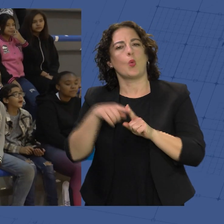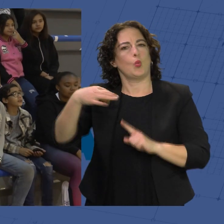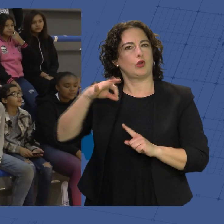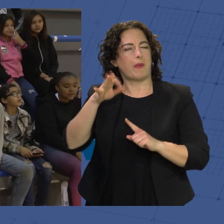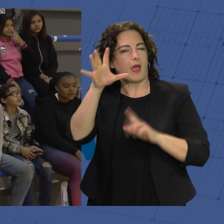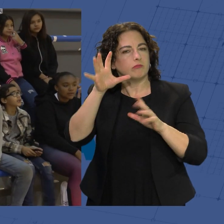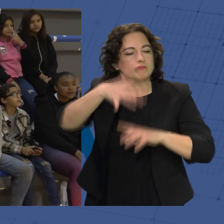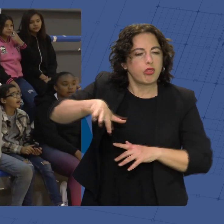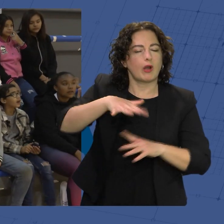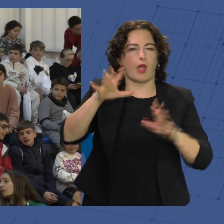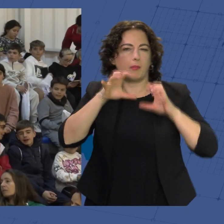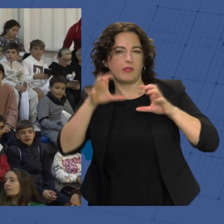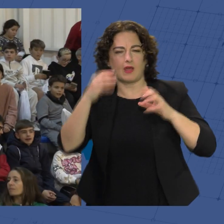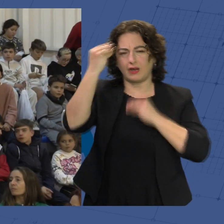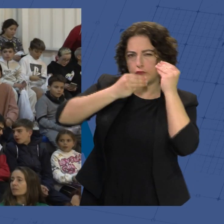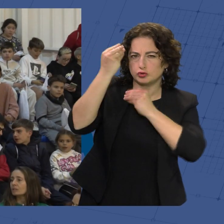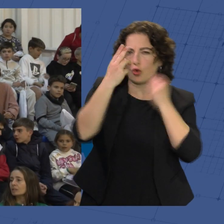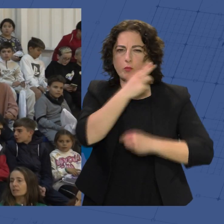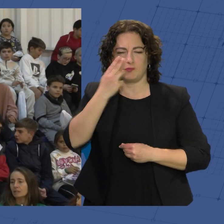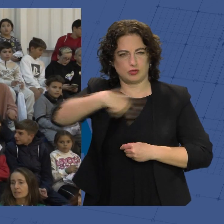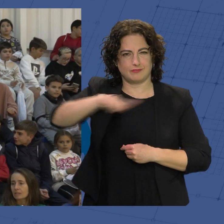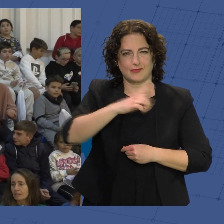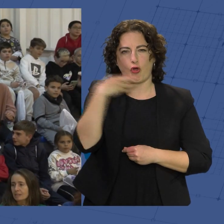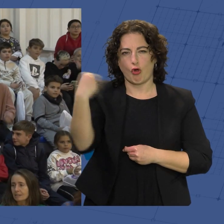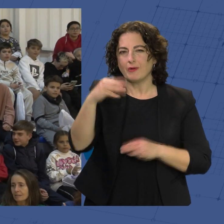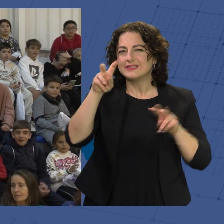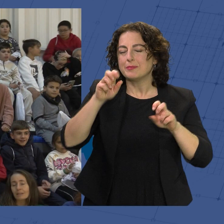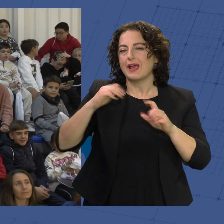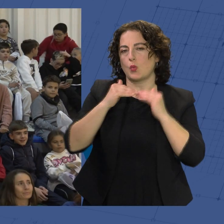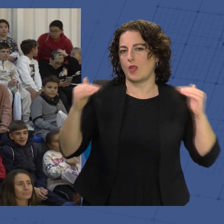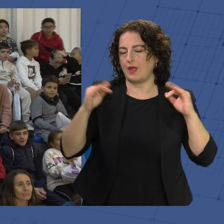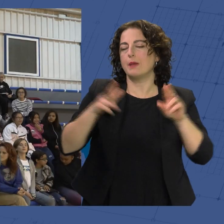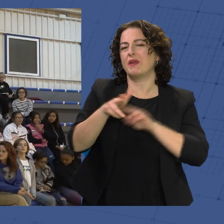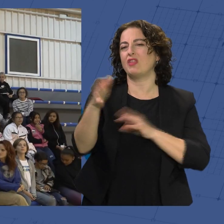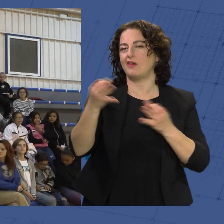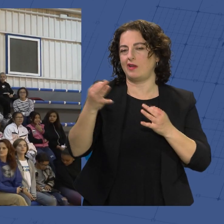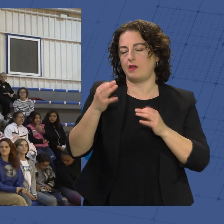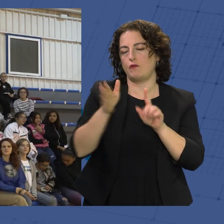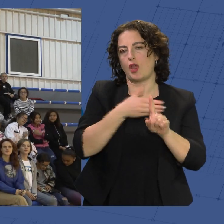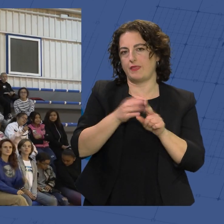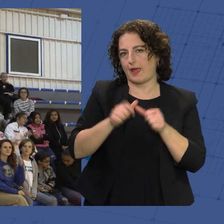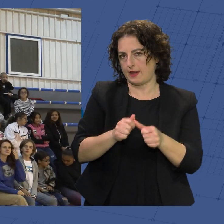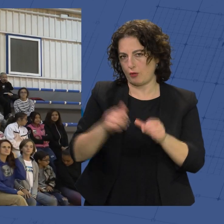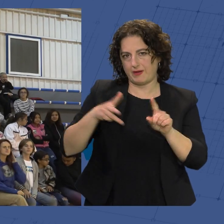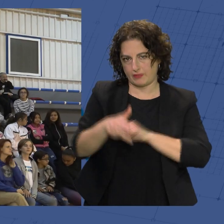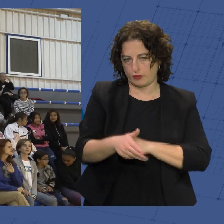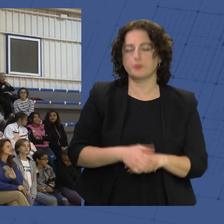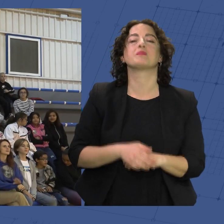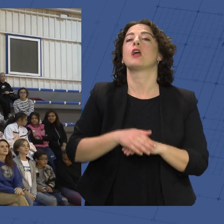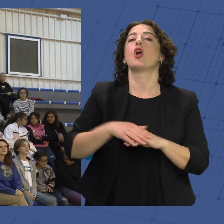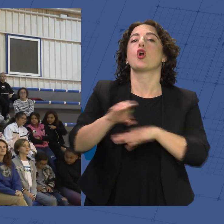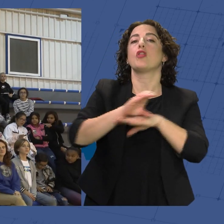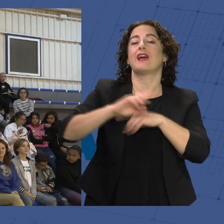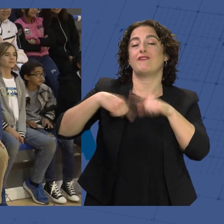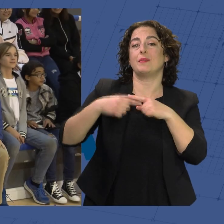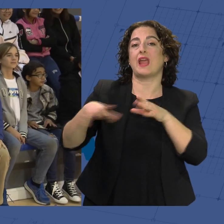aprendizaje, la reflexión y el compromiso activo de los jóvenes en temas de igualdad y prevención de la violencia de género. La Concejala de Familia, Inclusión e Igualdad